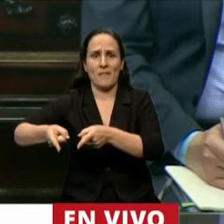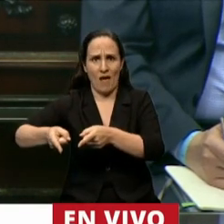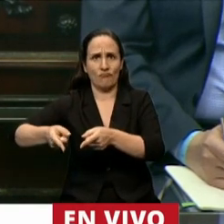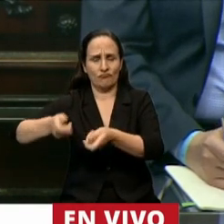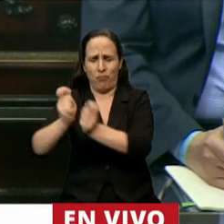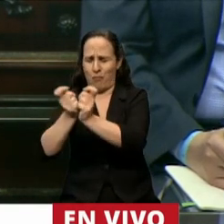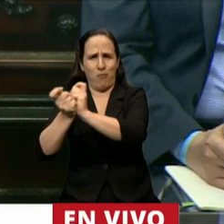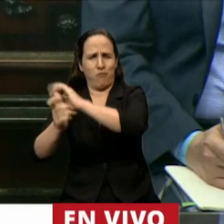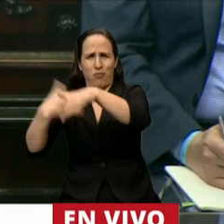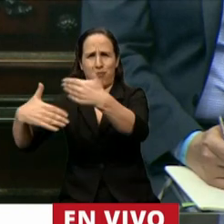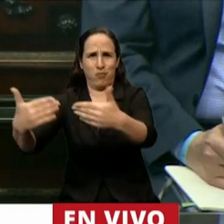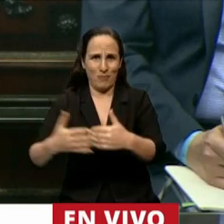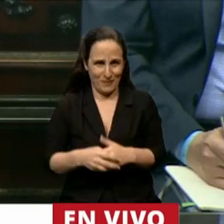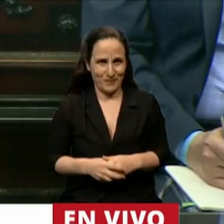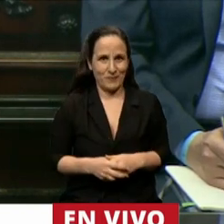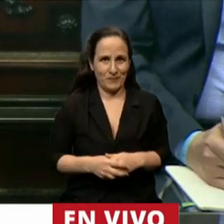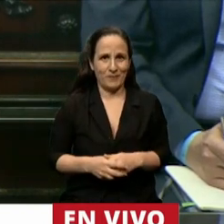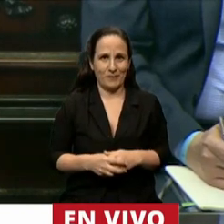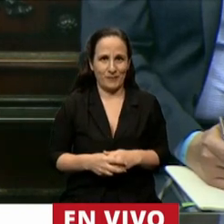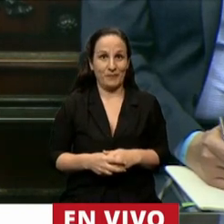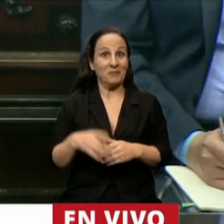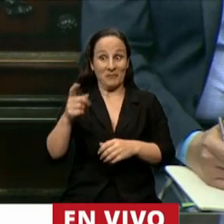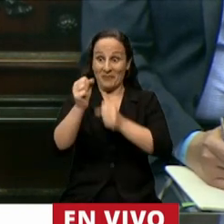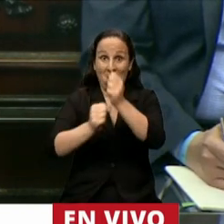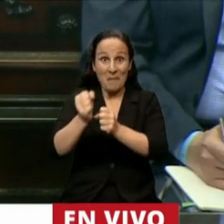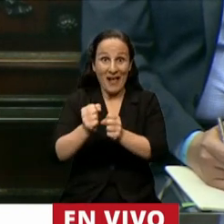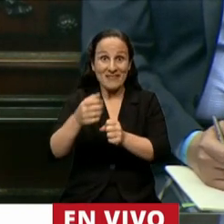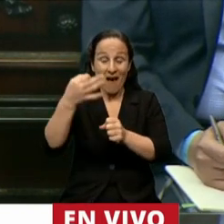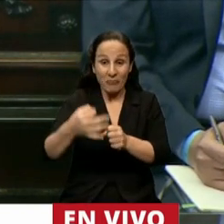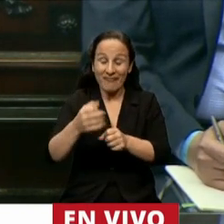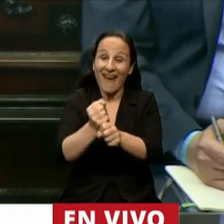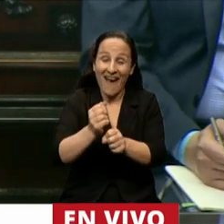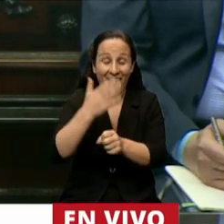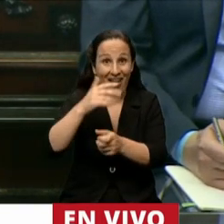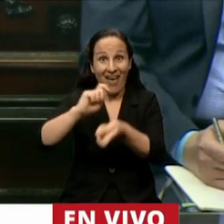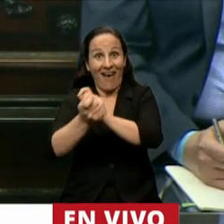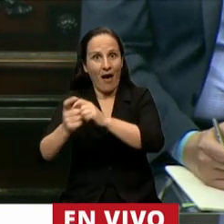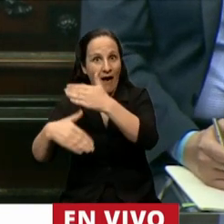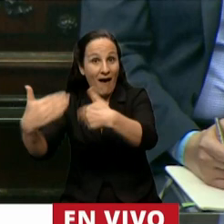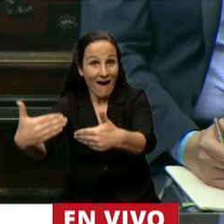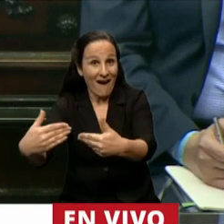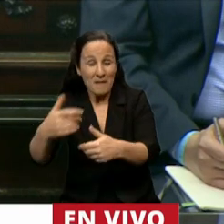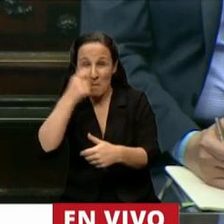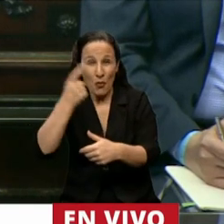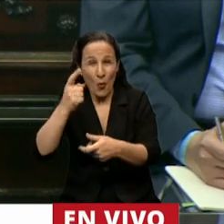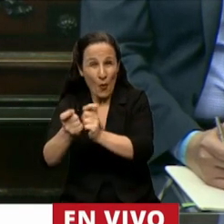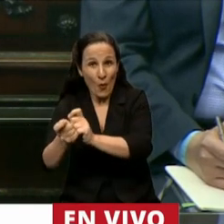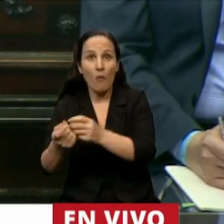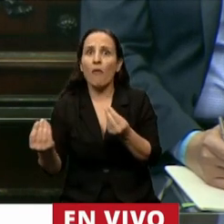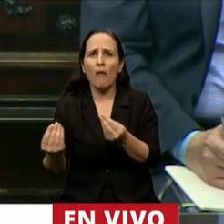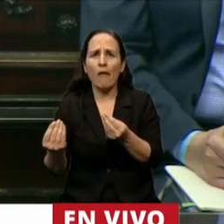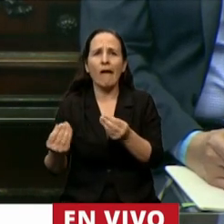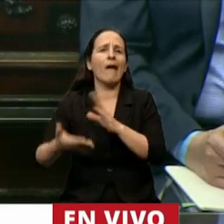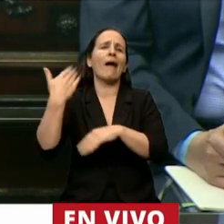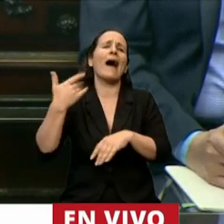En ese sentido las reconversiones que ofrecieron hace poco tiempo tenía que ver con